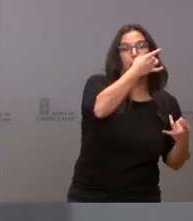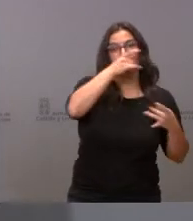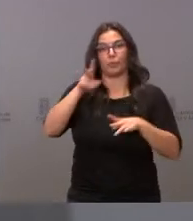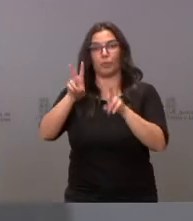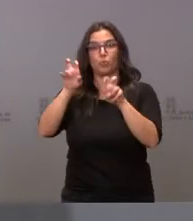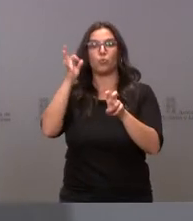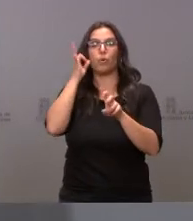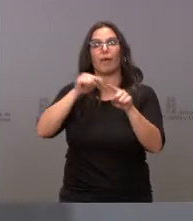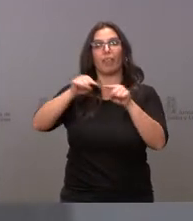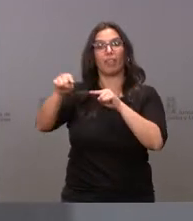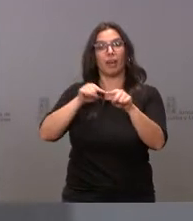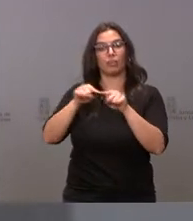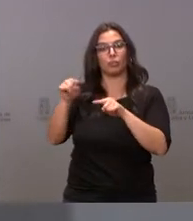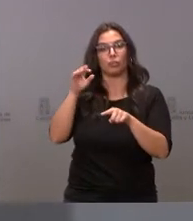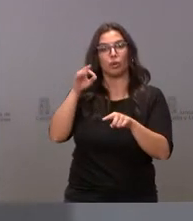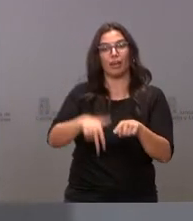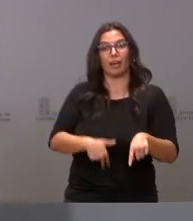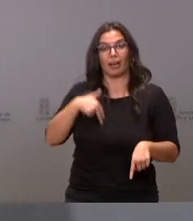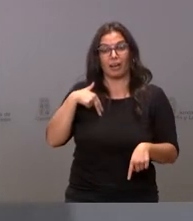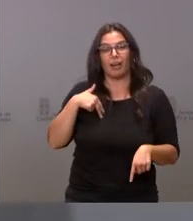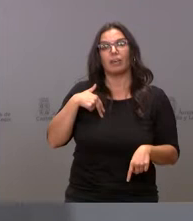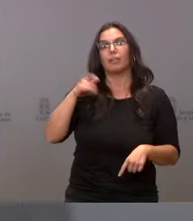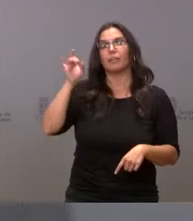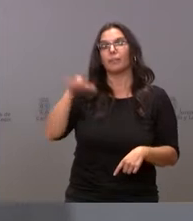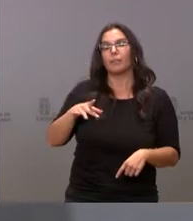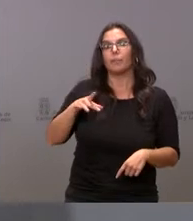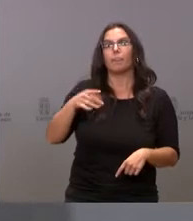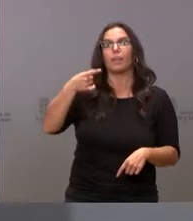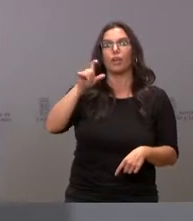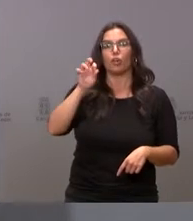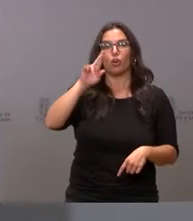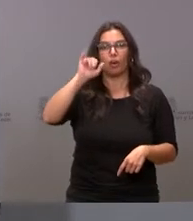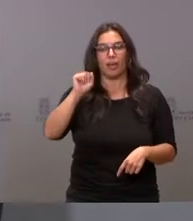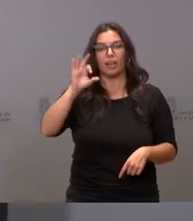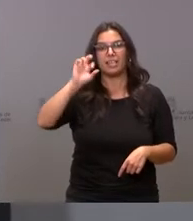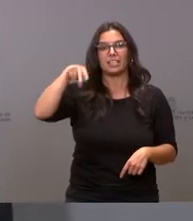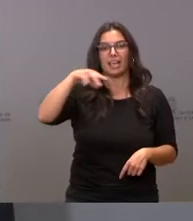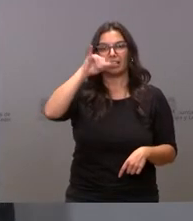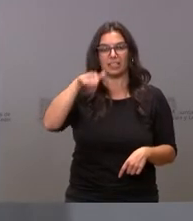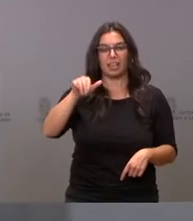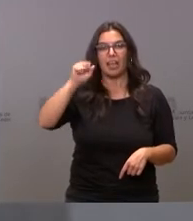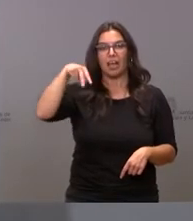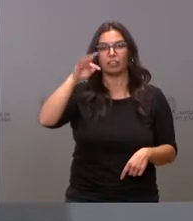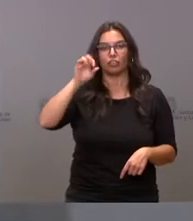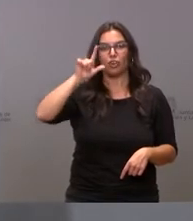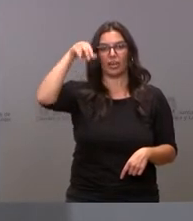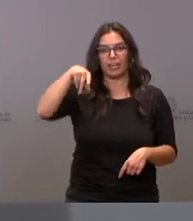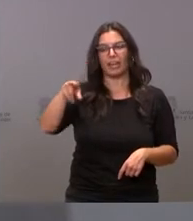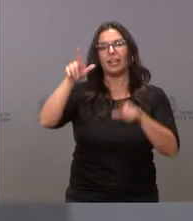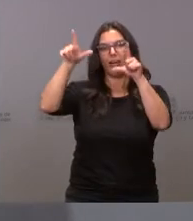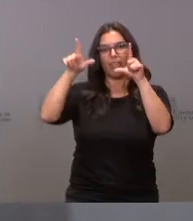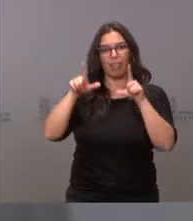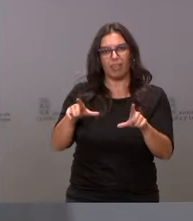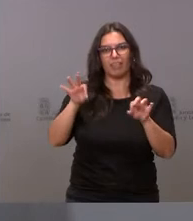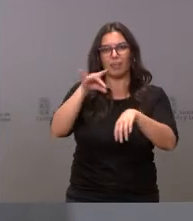de Planificación y Asistencia Sanitaria, a doña Gloria Sánchez Antolín. Gloria Sánchez es licenciada